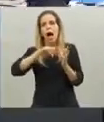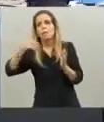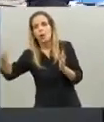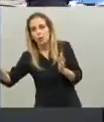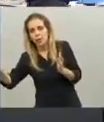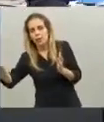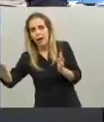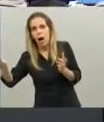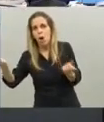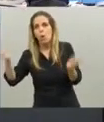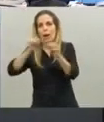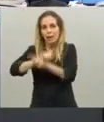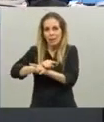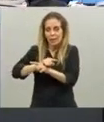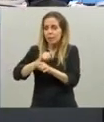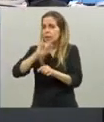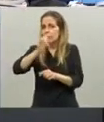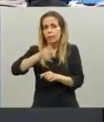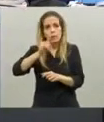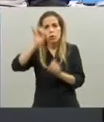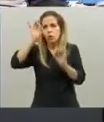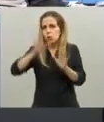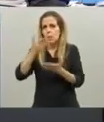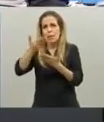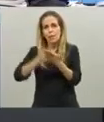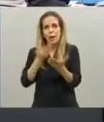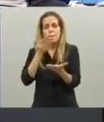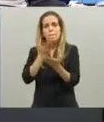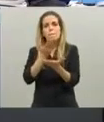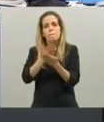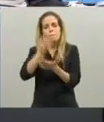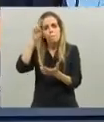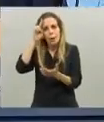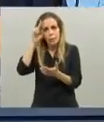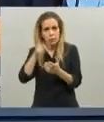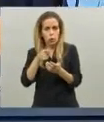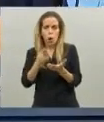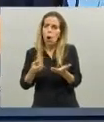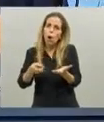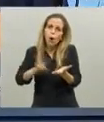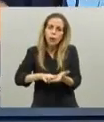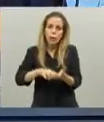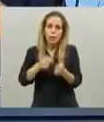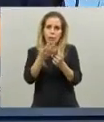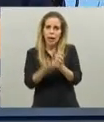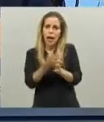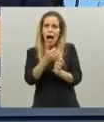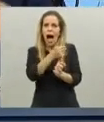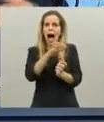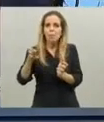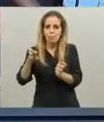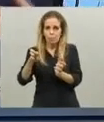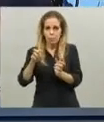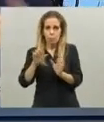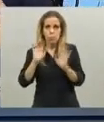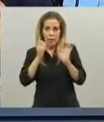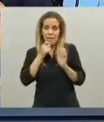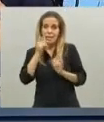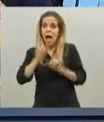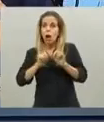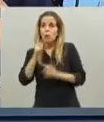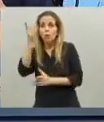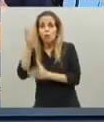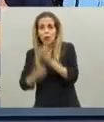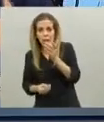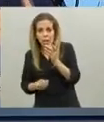ciudad con cualquier municipio donde aparezca más contagio vamos a tener que aplicar una cuarentena más fuerte e impedir